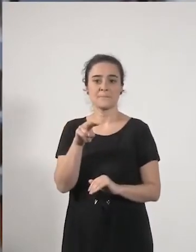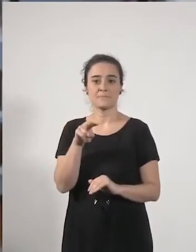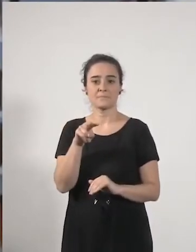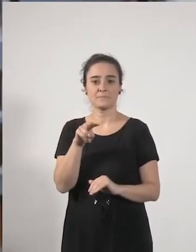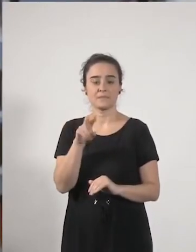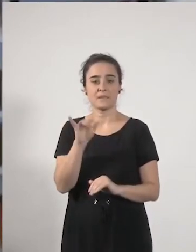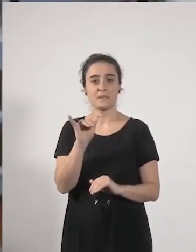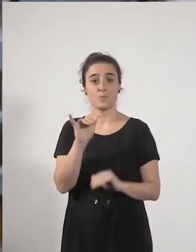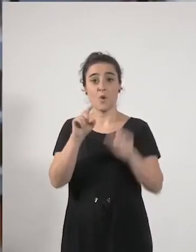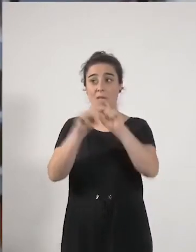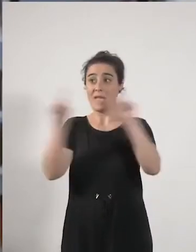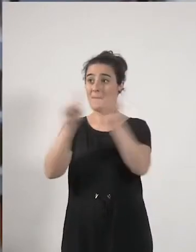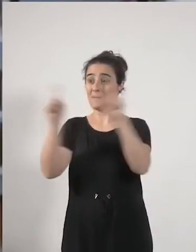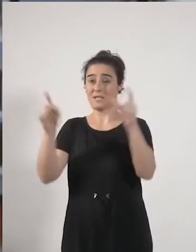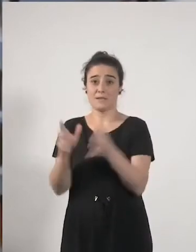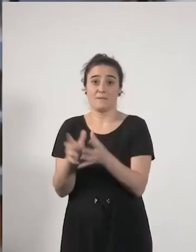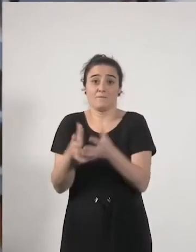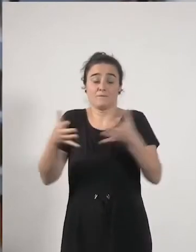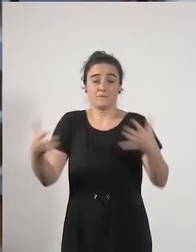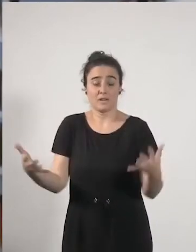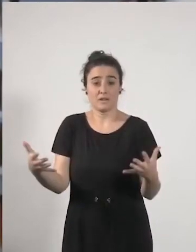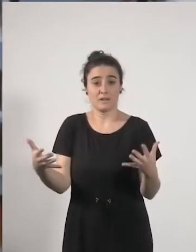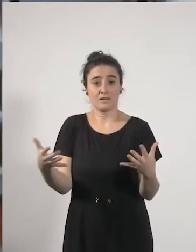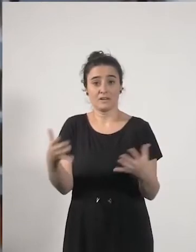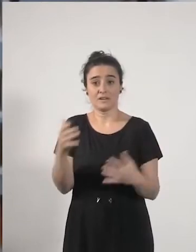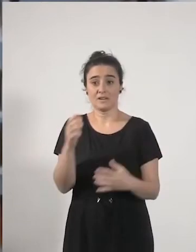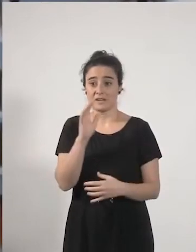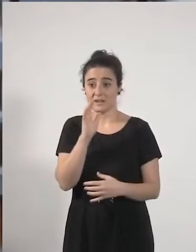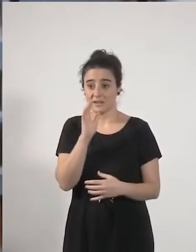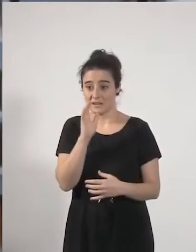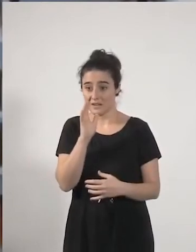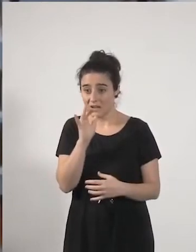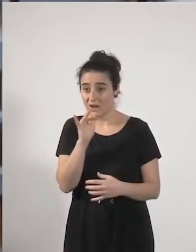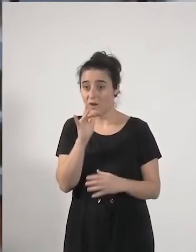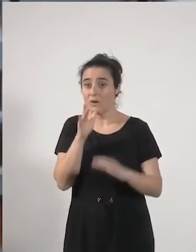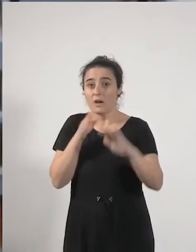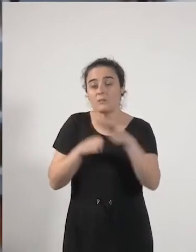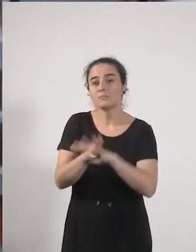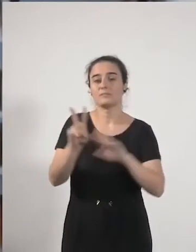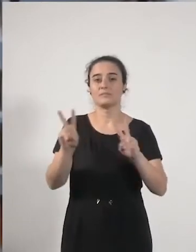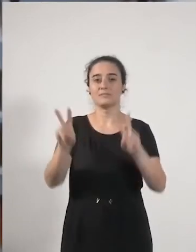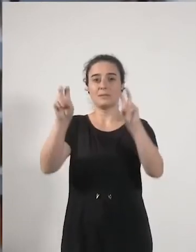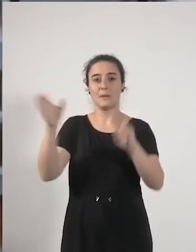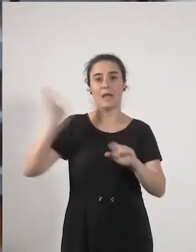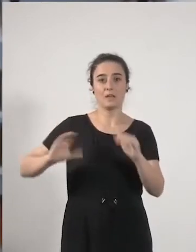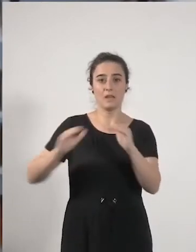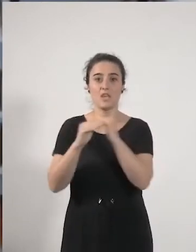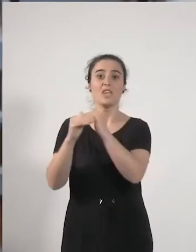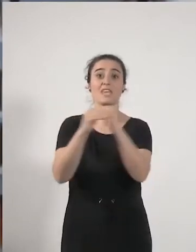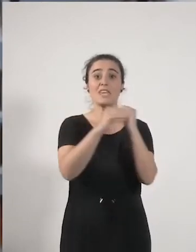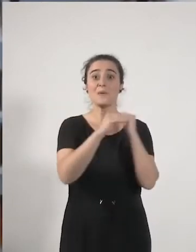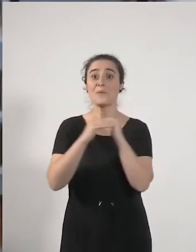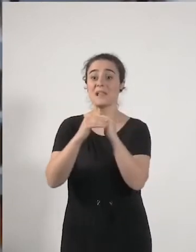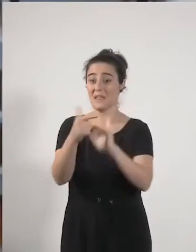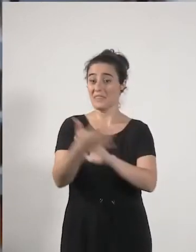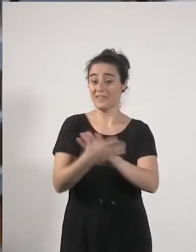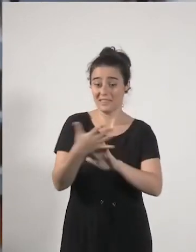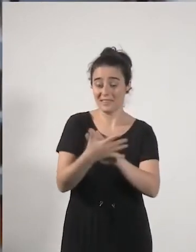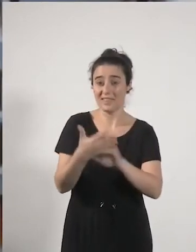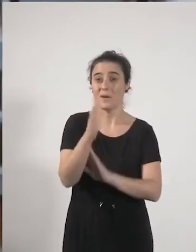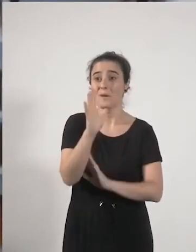empresas grandes empresas que están entrando al tema de la igualdad salarial porque es una manera de atraer